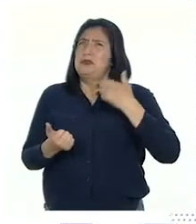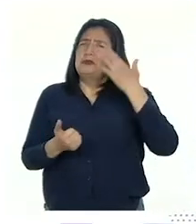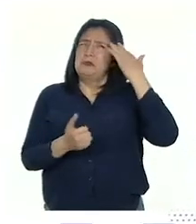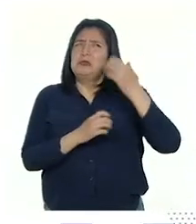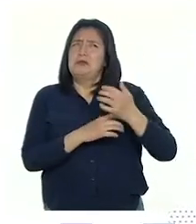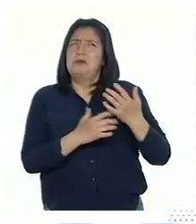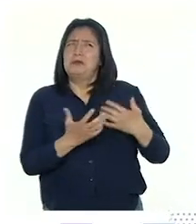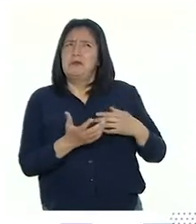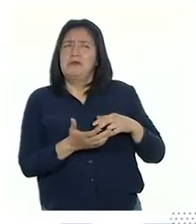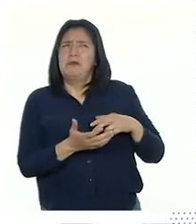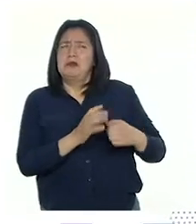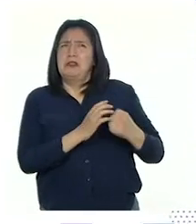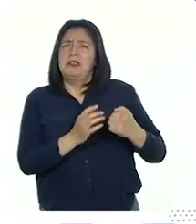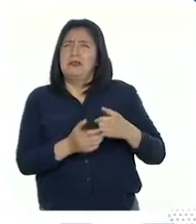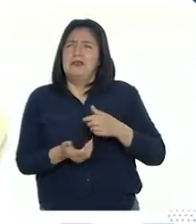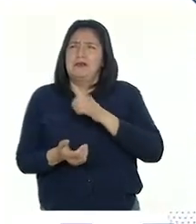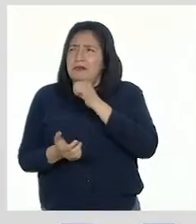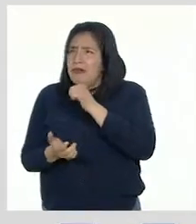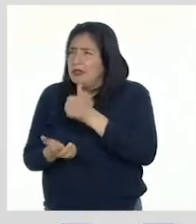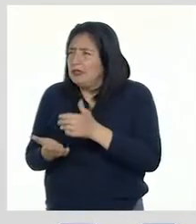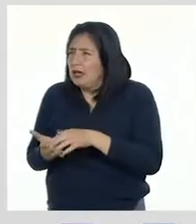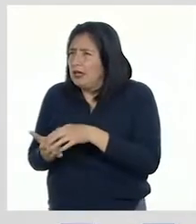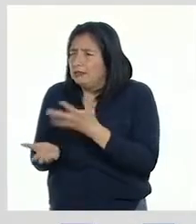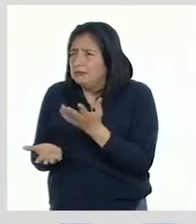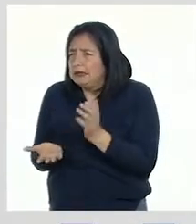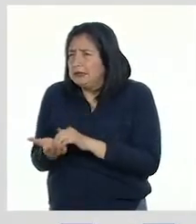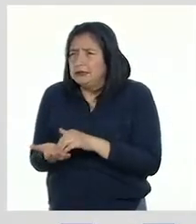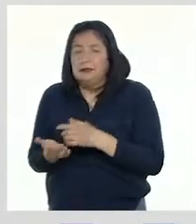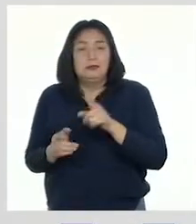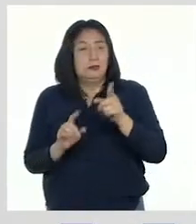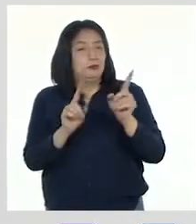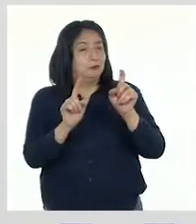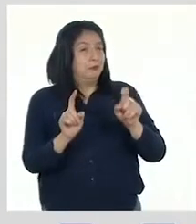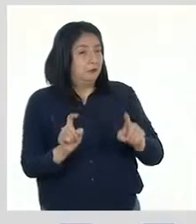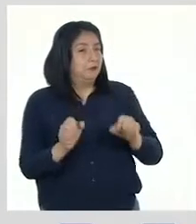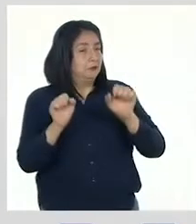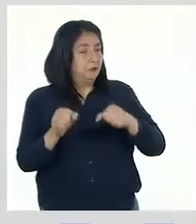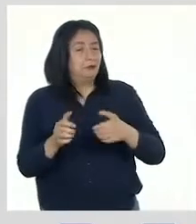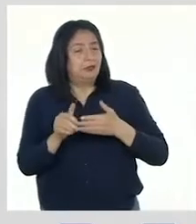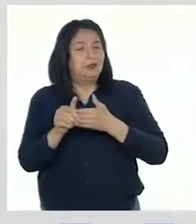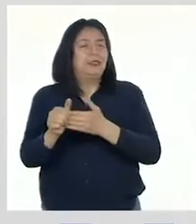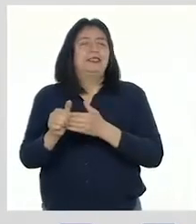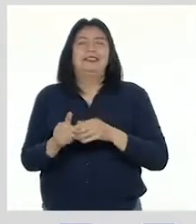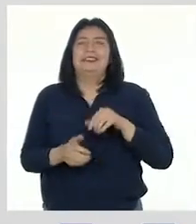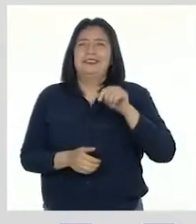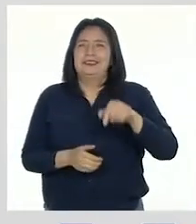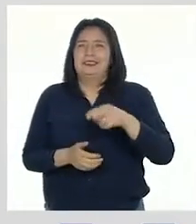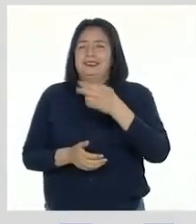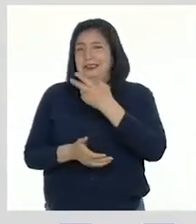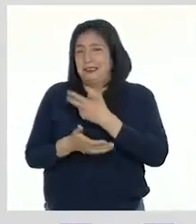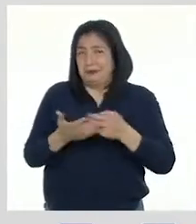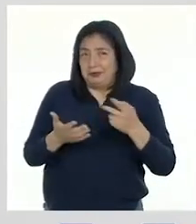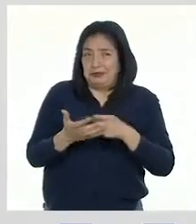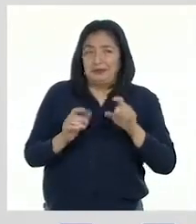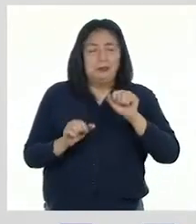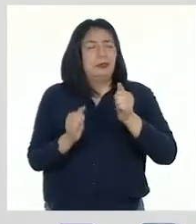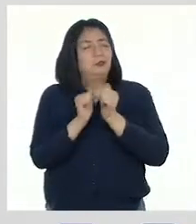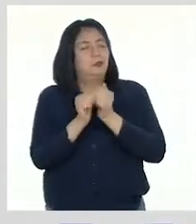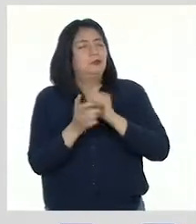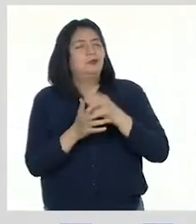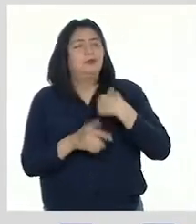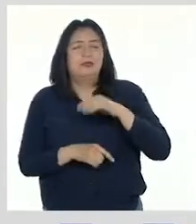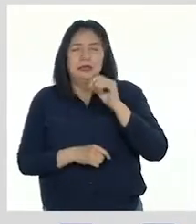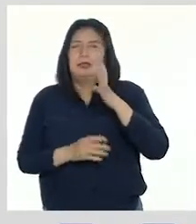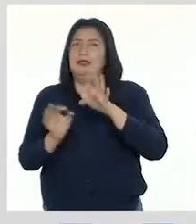¿Y en qué debería seguir mejorando? Bueno, estas preguntas nos servirán de guía a lo largo de esta semana para que juntos